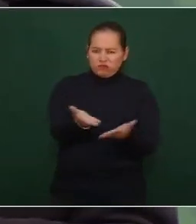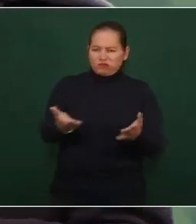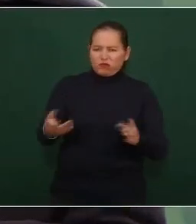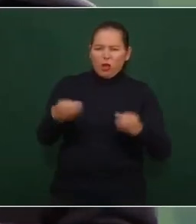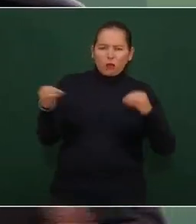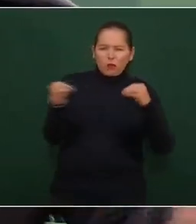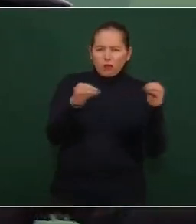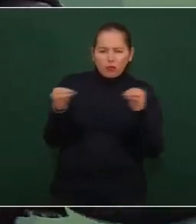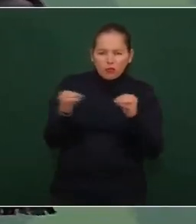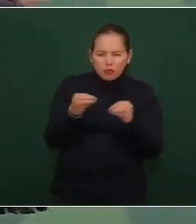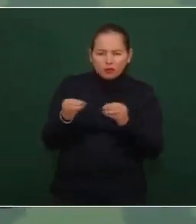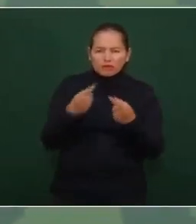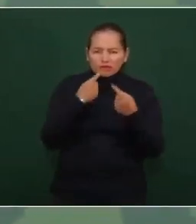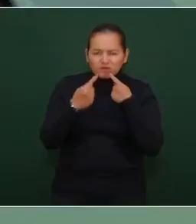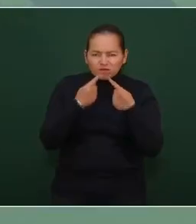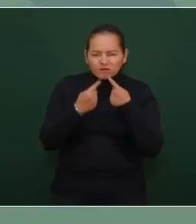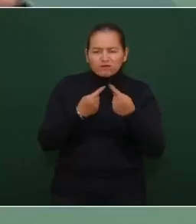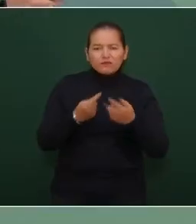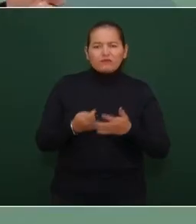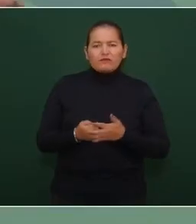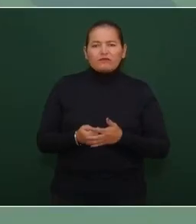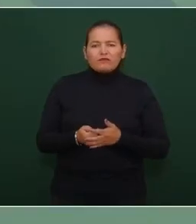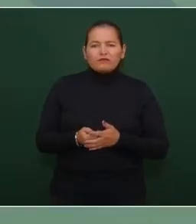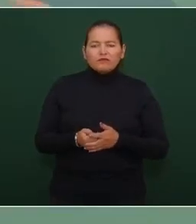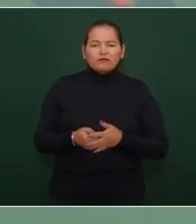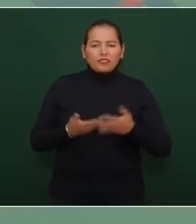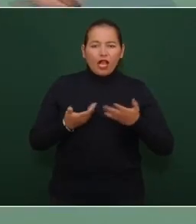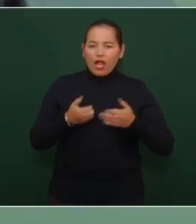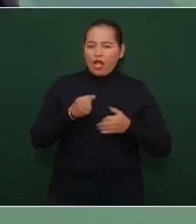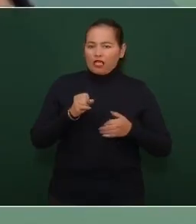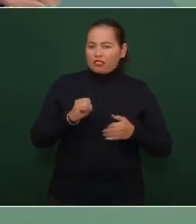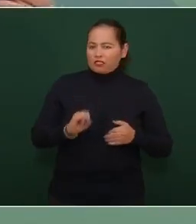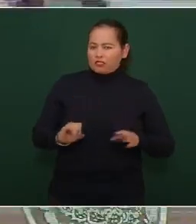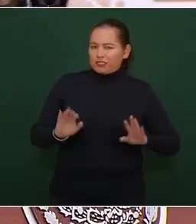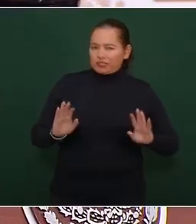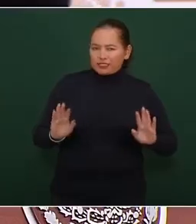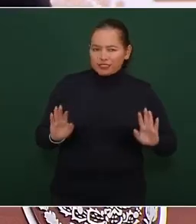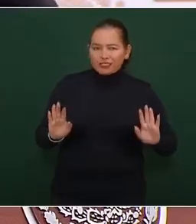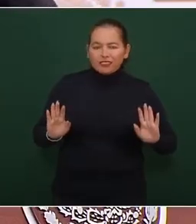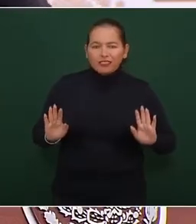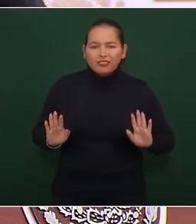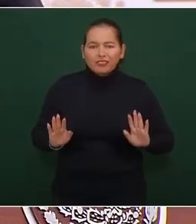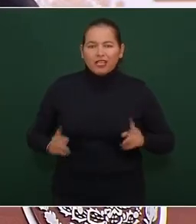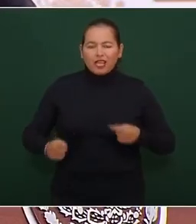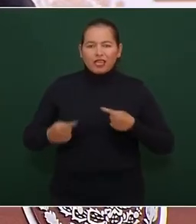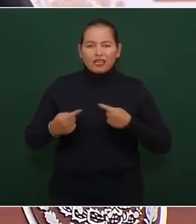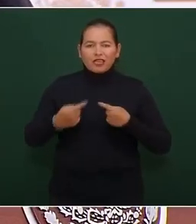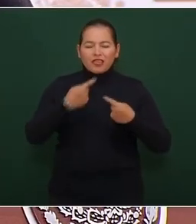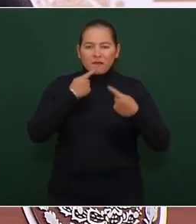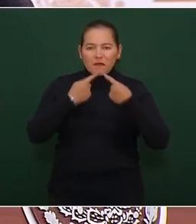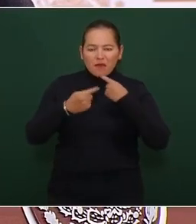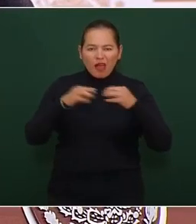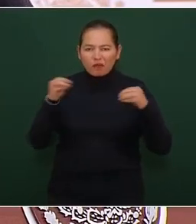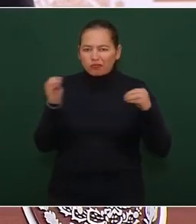donde hacía el estilo del debate que